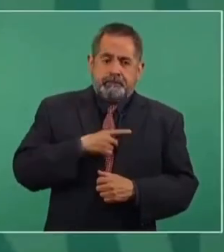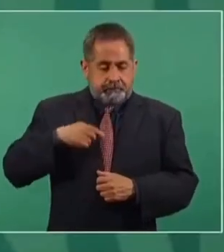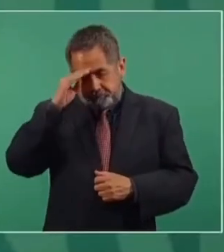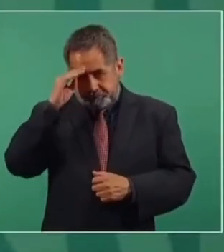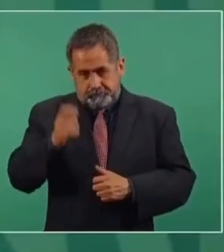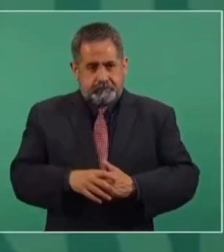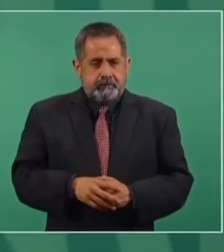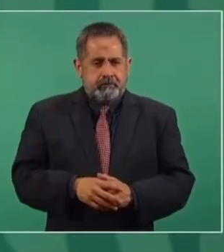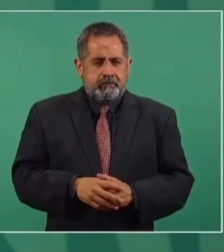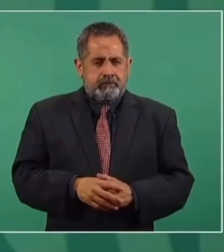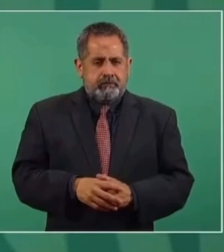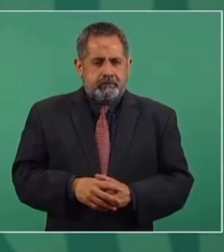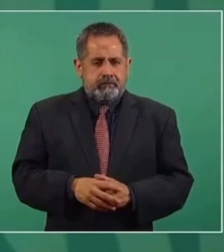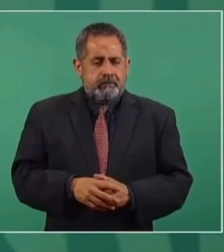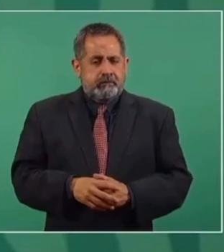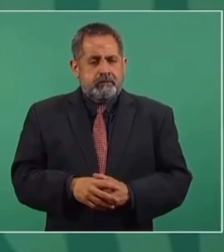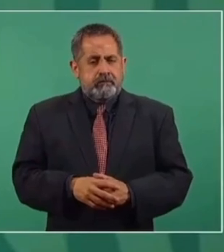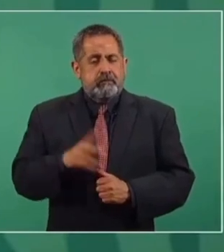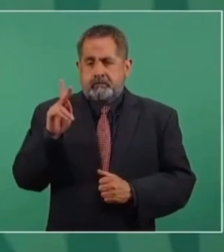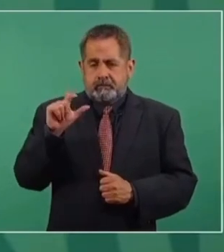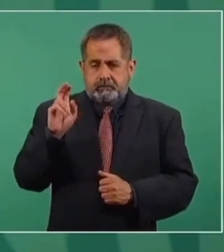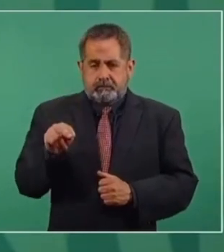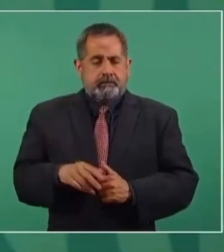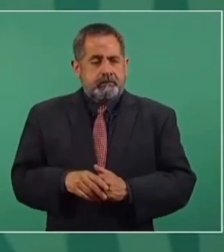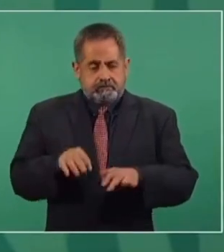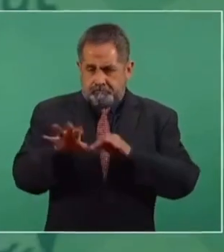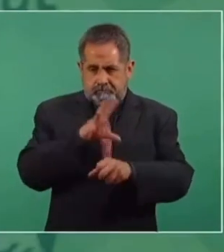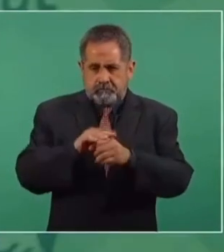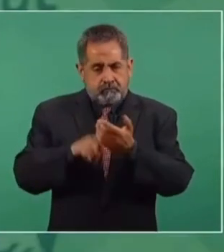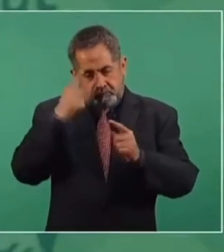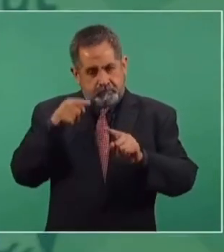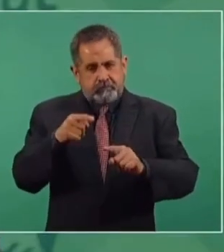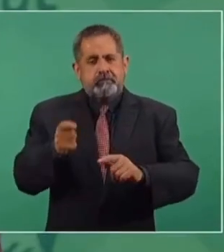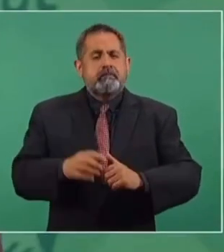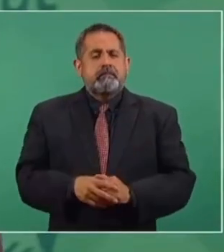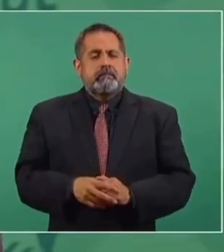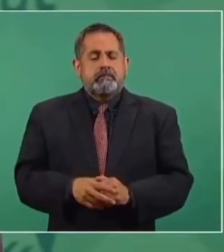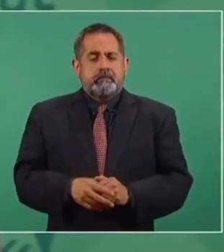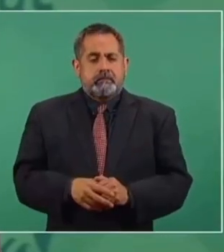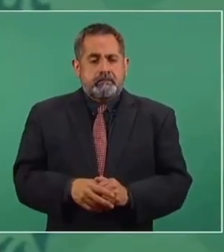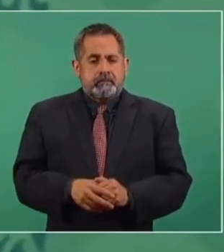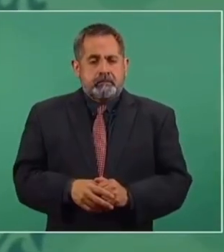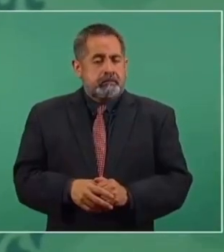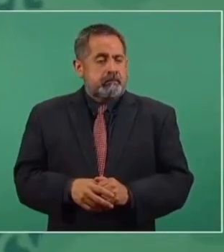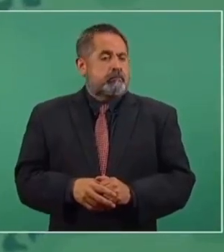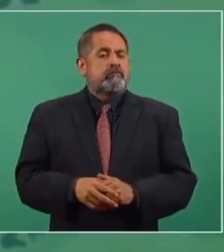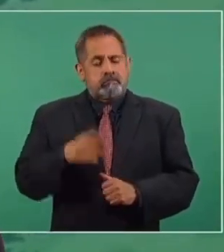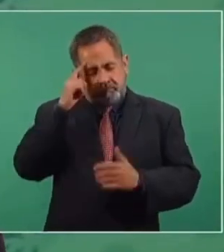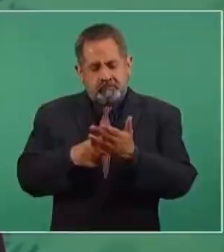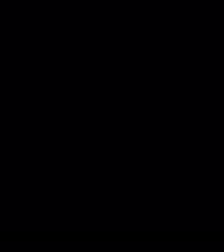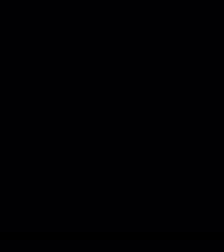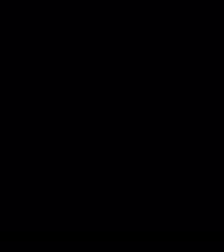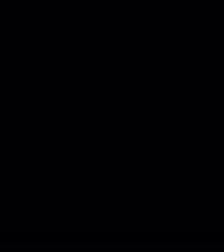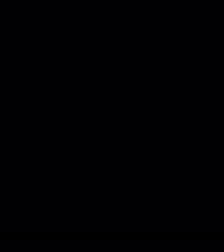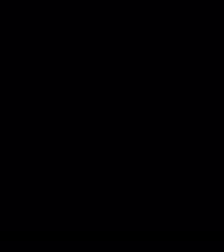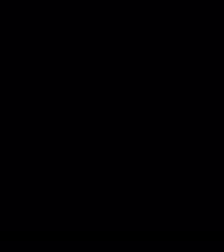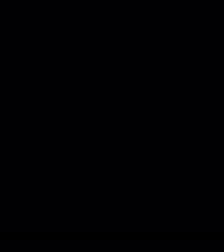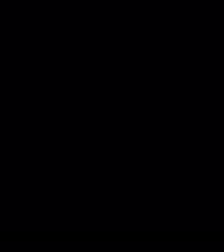llevar a cabo un plan integral en esta materia y creo, repito, que hay condiciones para lograrlo.